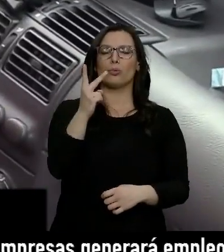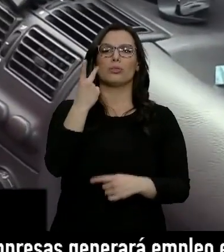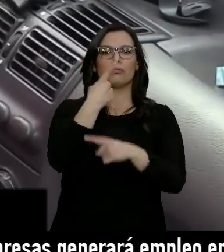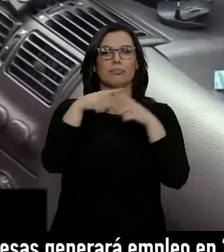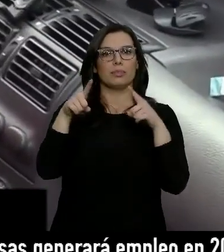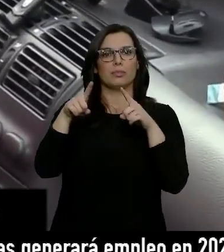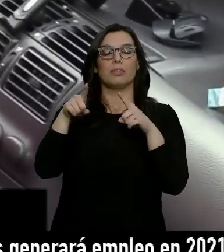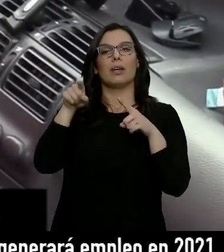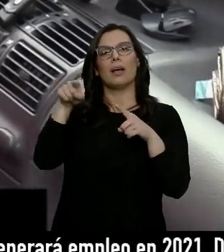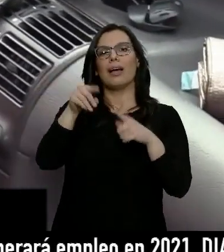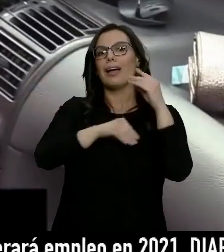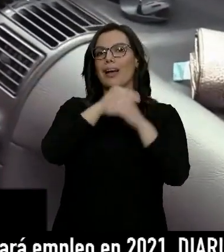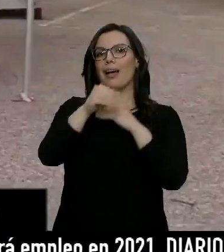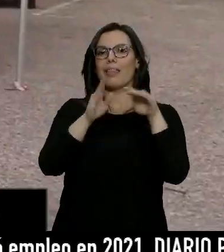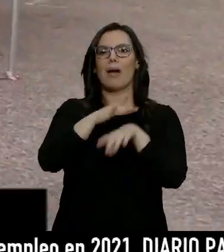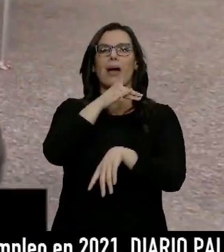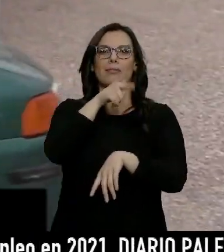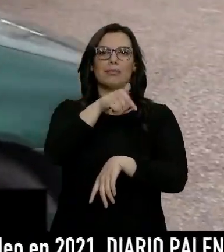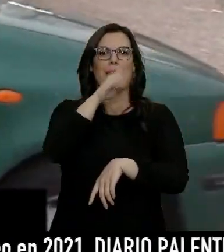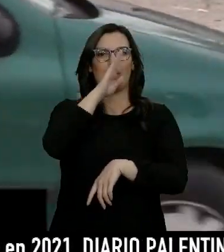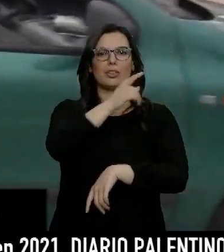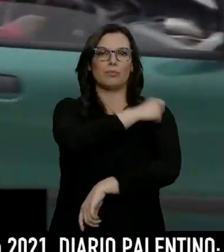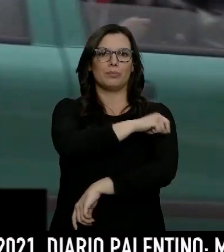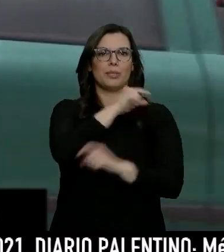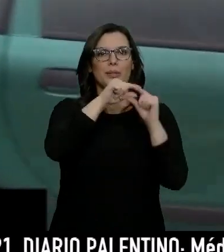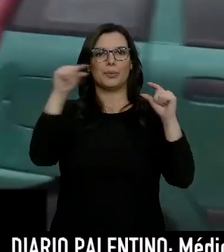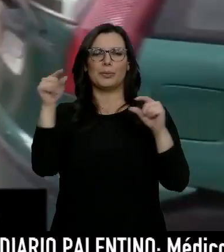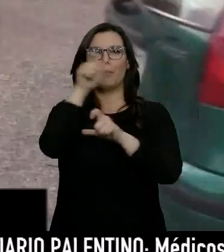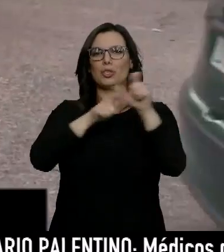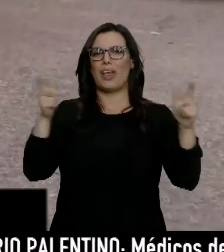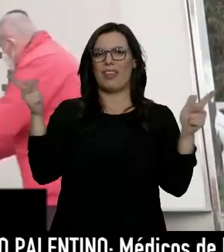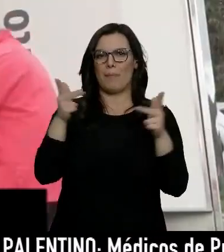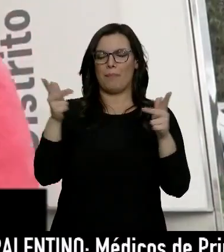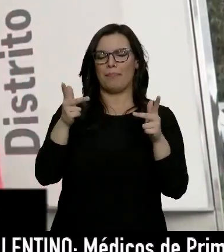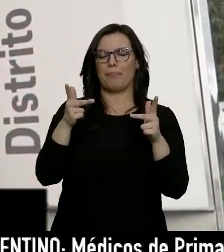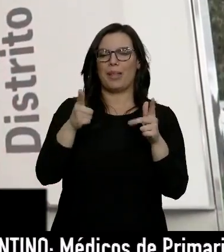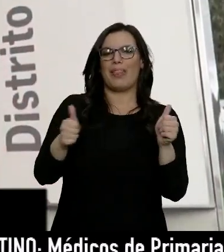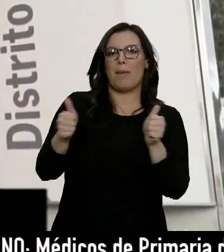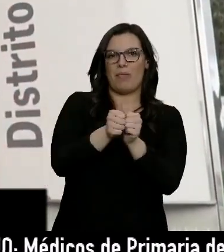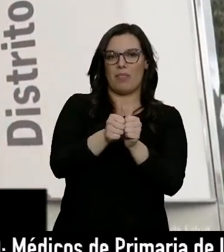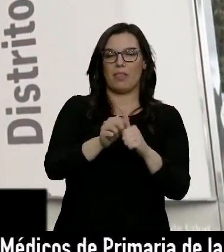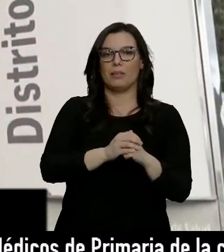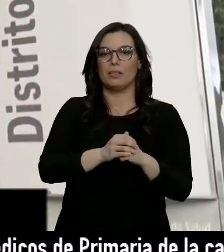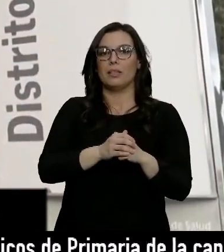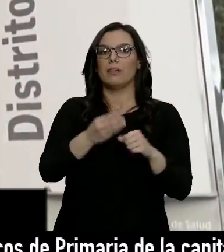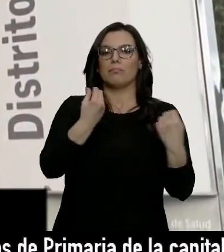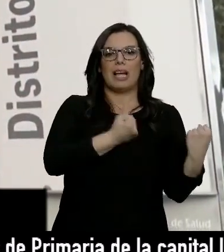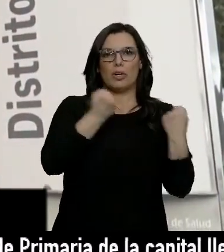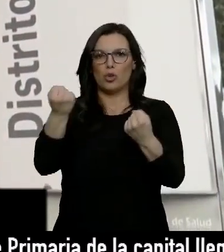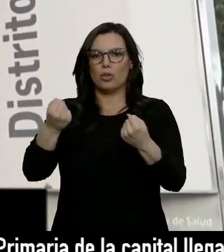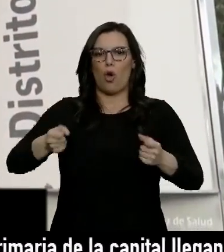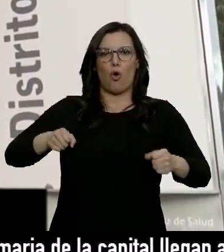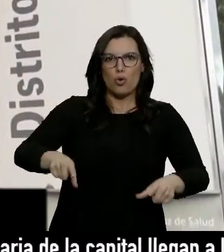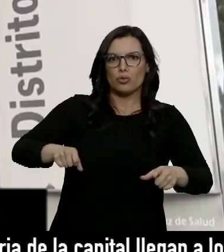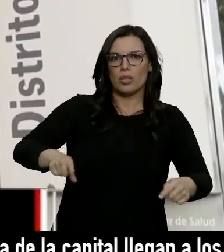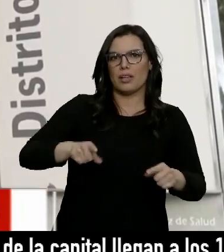Calzada, están sirviendo para inyectar allí las dosis a los grandes dependientes. Hasta ese lugar se desplazan en coches y sillas de ruedas.